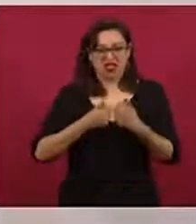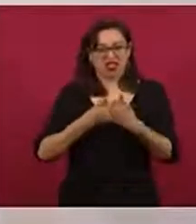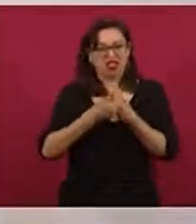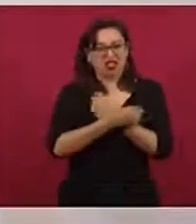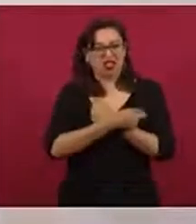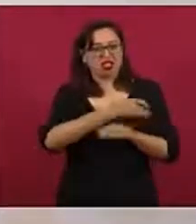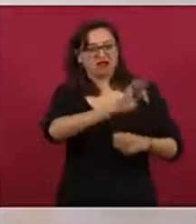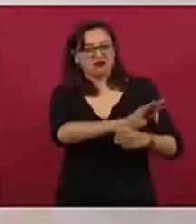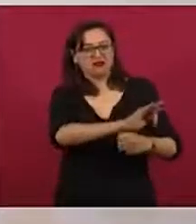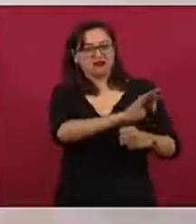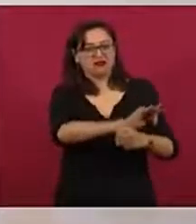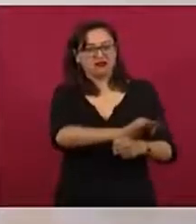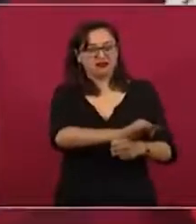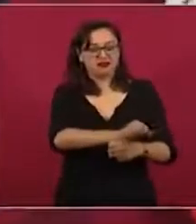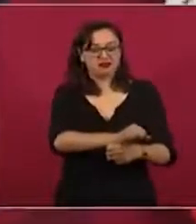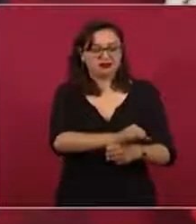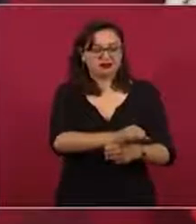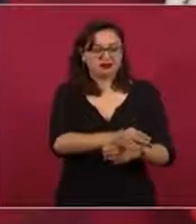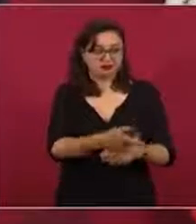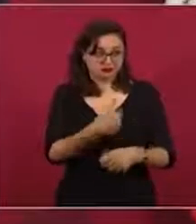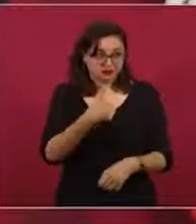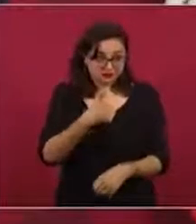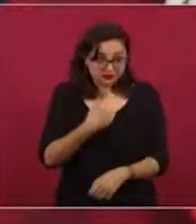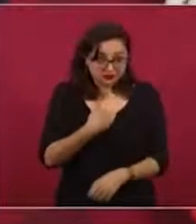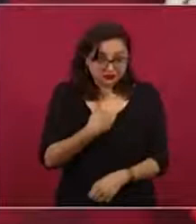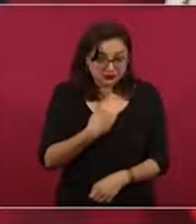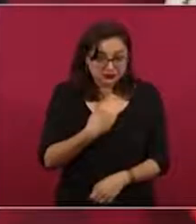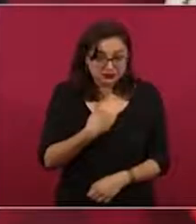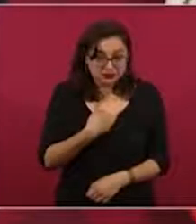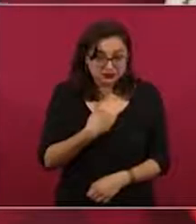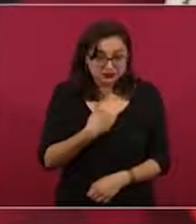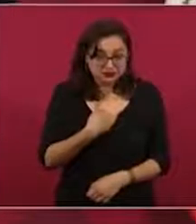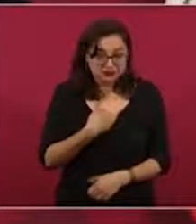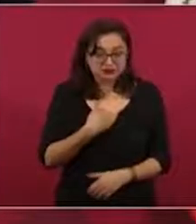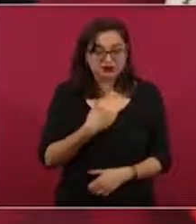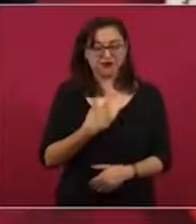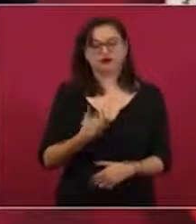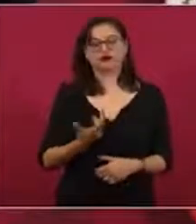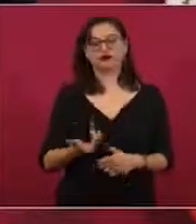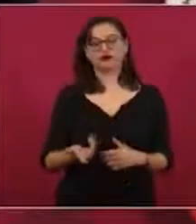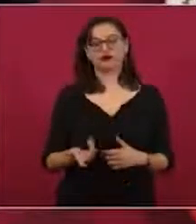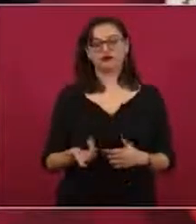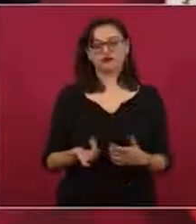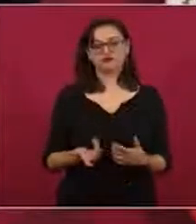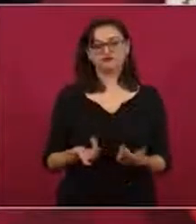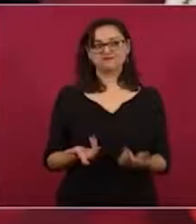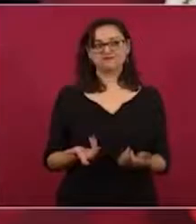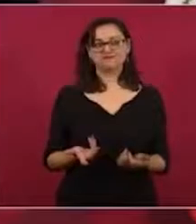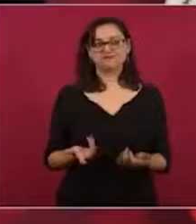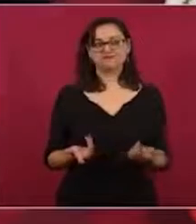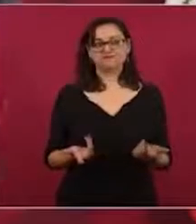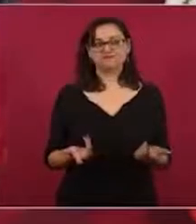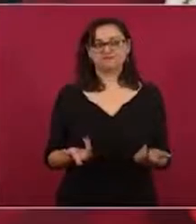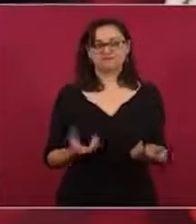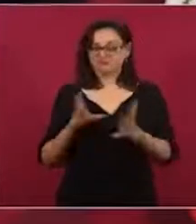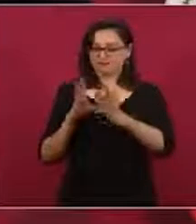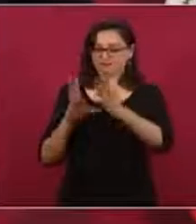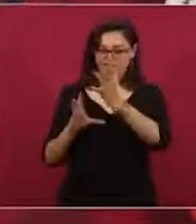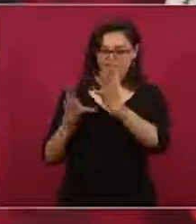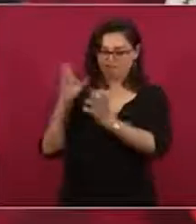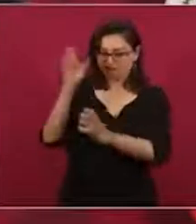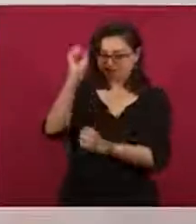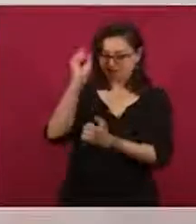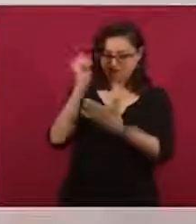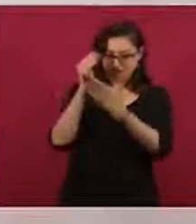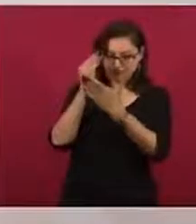porque la Constitución